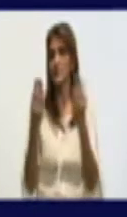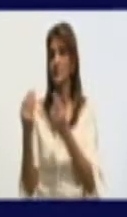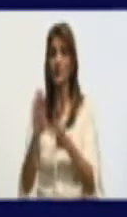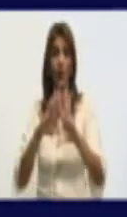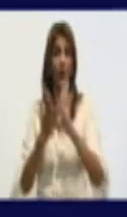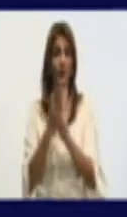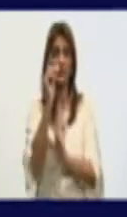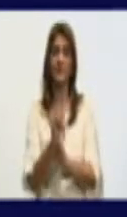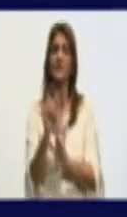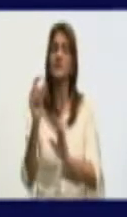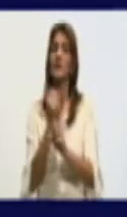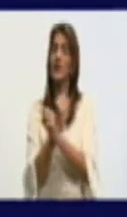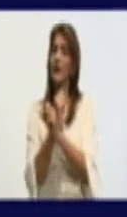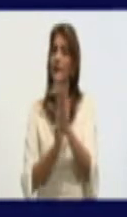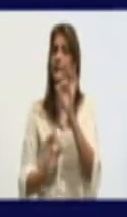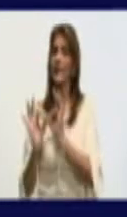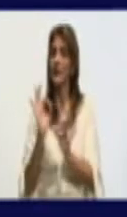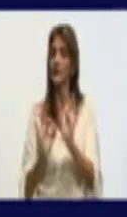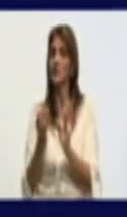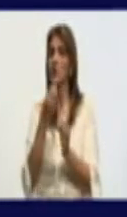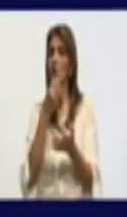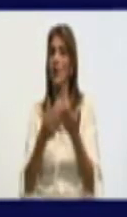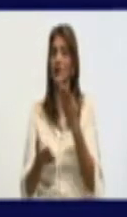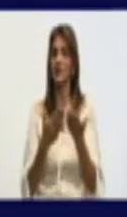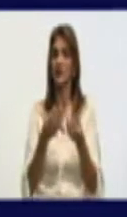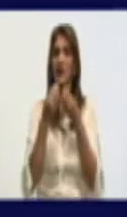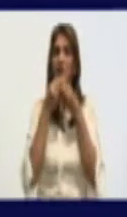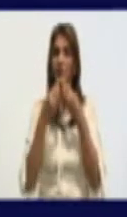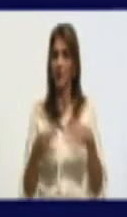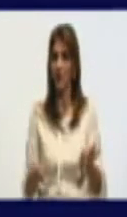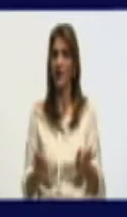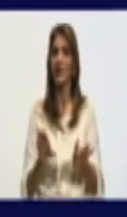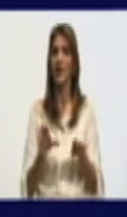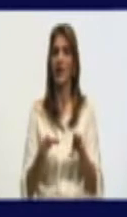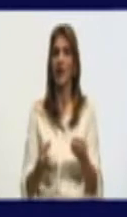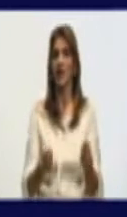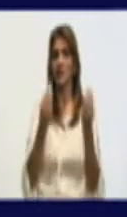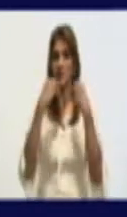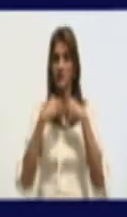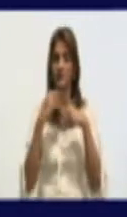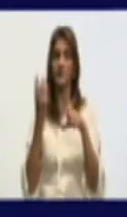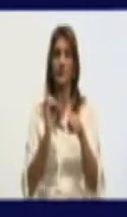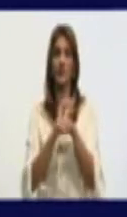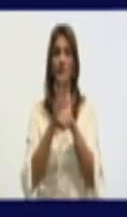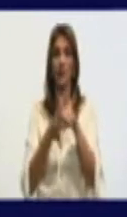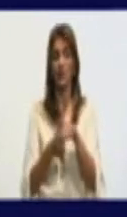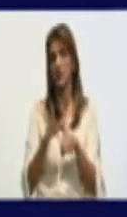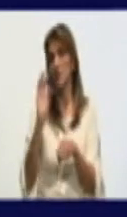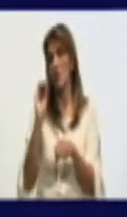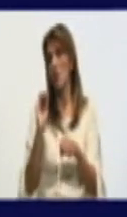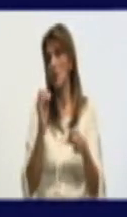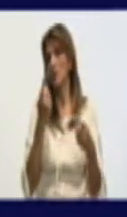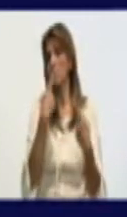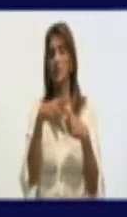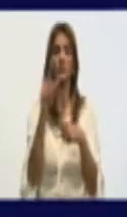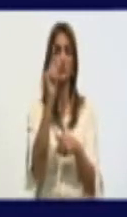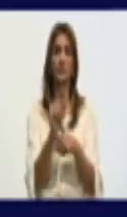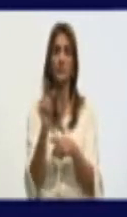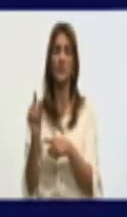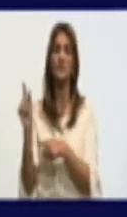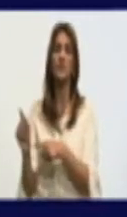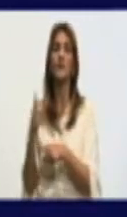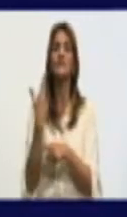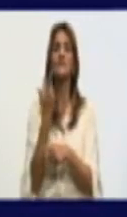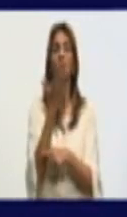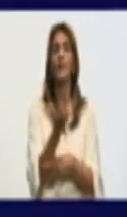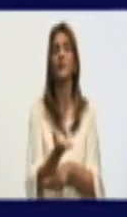cualquiera se puede convertir en un caso confirmado, en un contacto, en un caso sospechoso. Por lo que se le pide